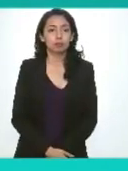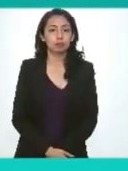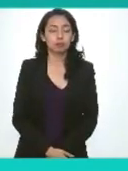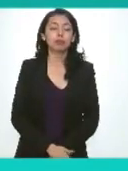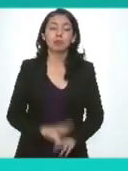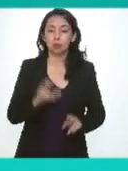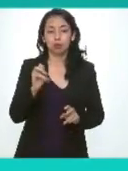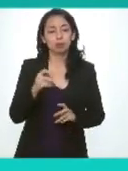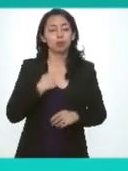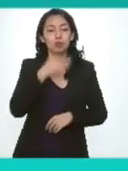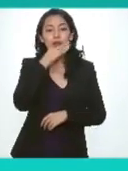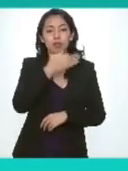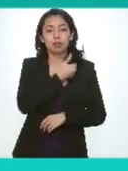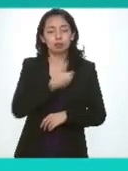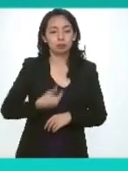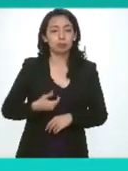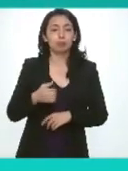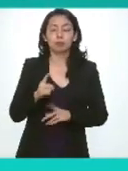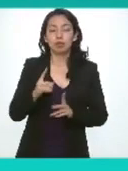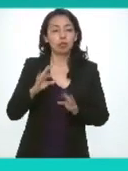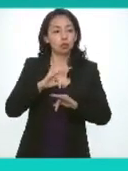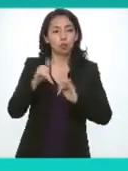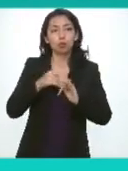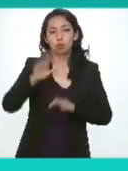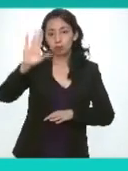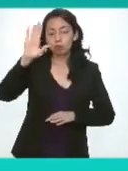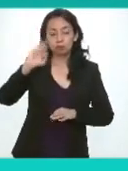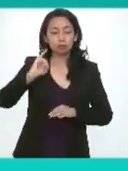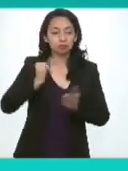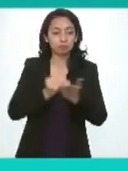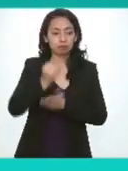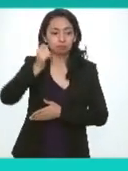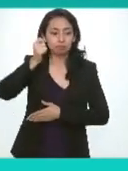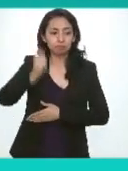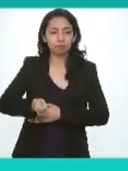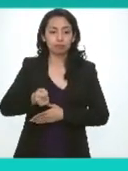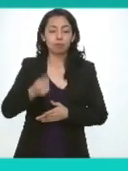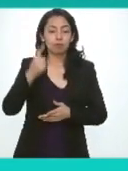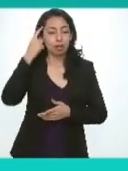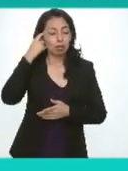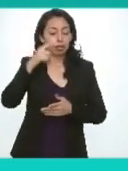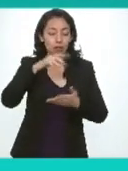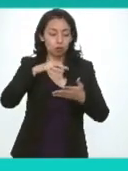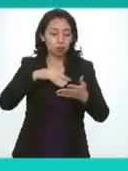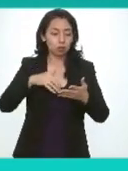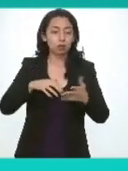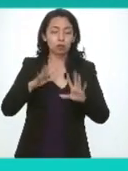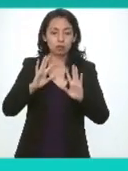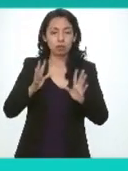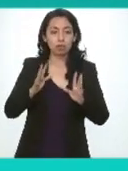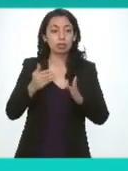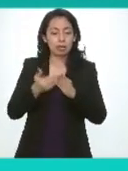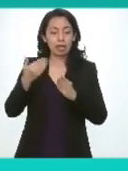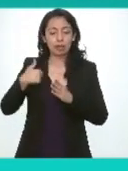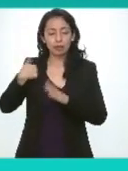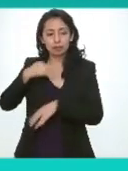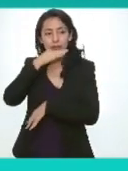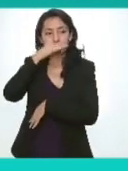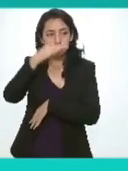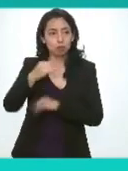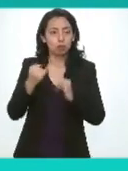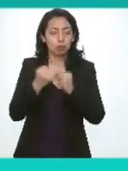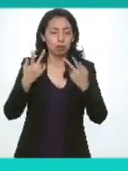en el sentido el informe presenta que se aprueba por unanimidad la dispensa de la lectura de los documentos que fueron circulados previamente y de hechos del